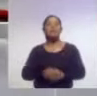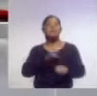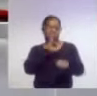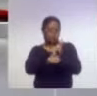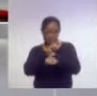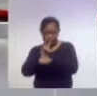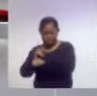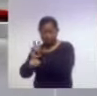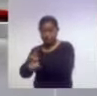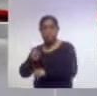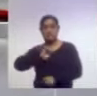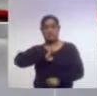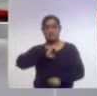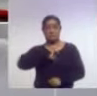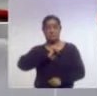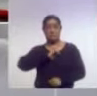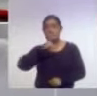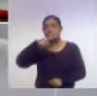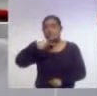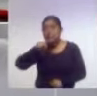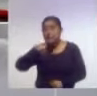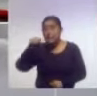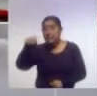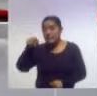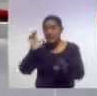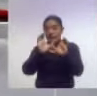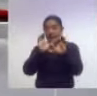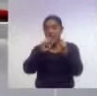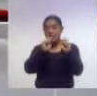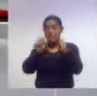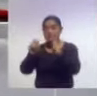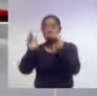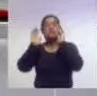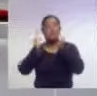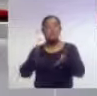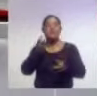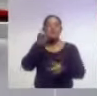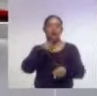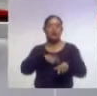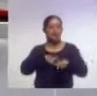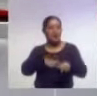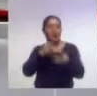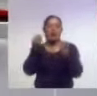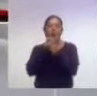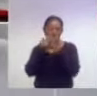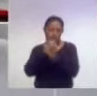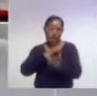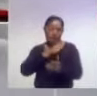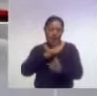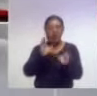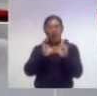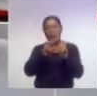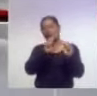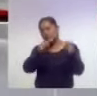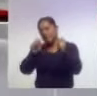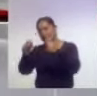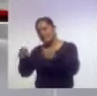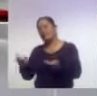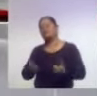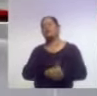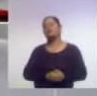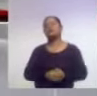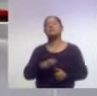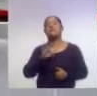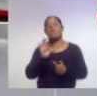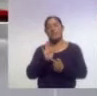de entrenadores, pero principalmente que estén certificados. Es por eso que constantemente hay cursos, talleres y certificaciones. Aquí le presentamos